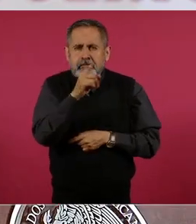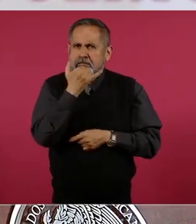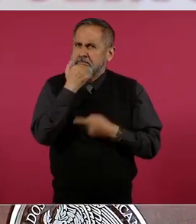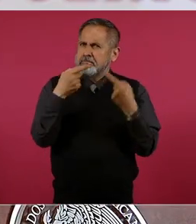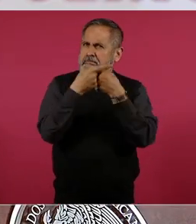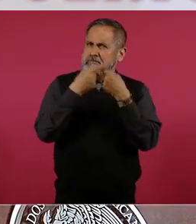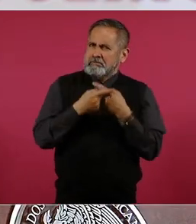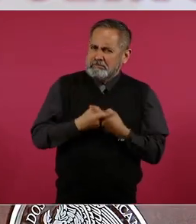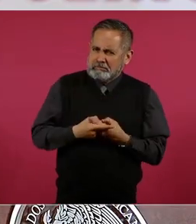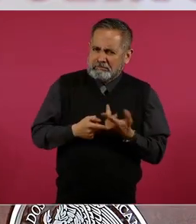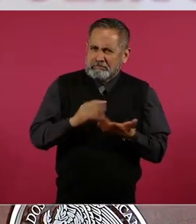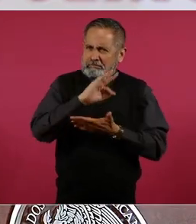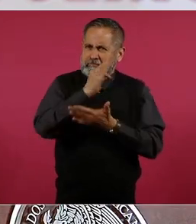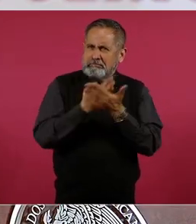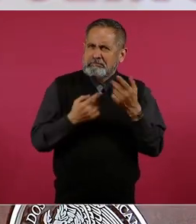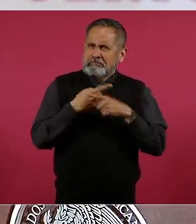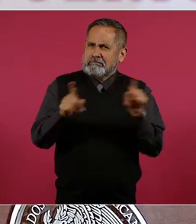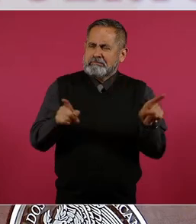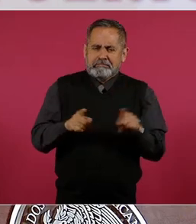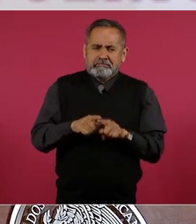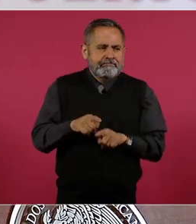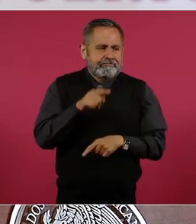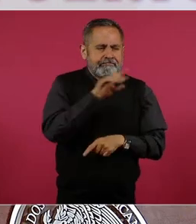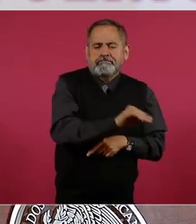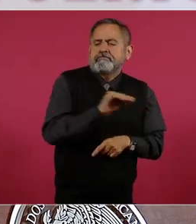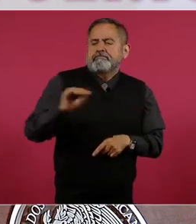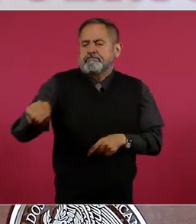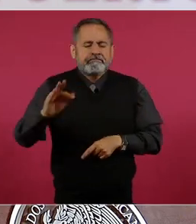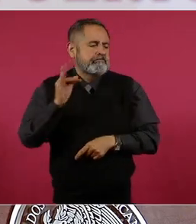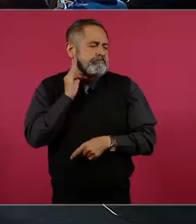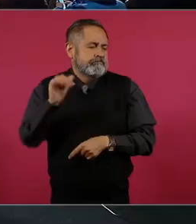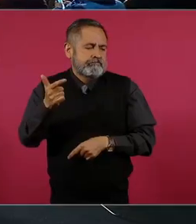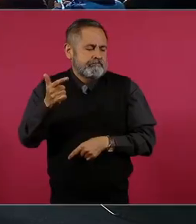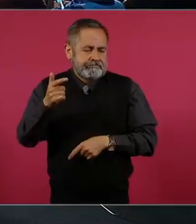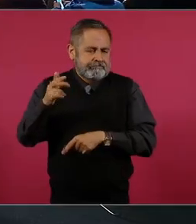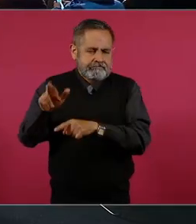llega de factureras va directamente a la Fiscalía General de la República.